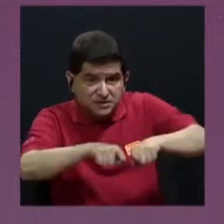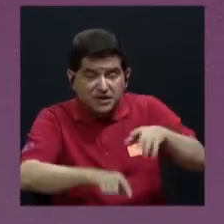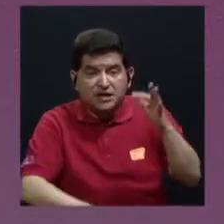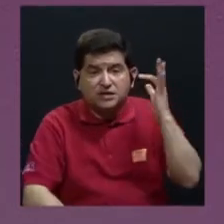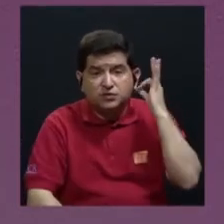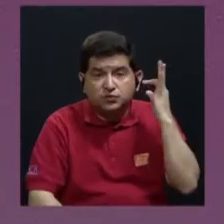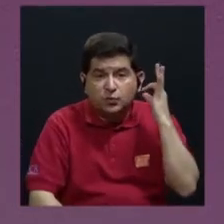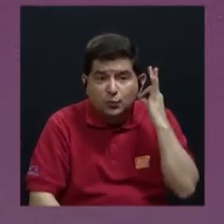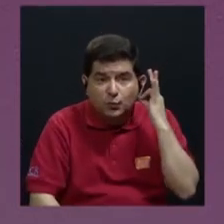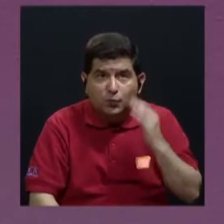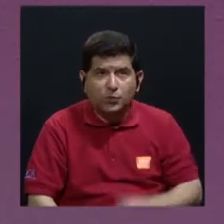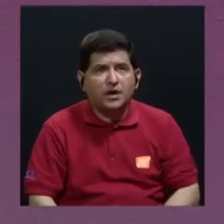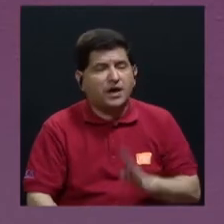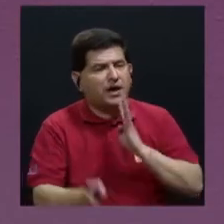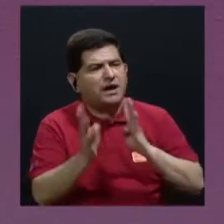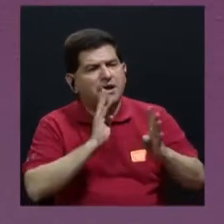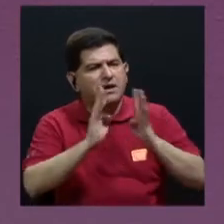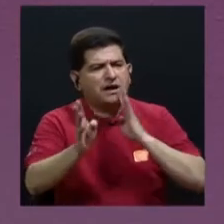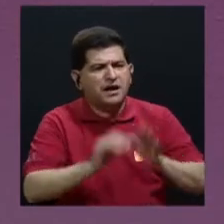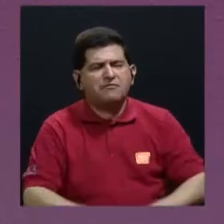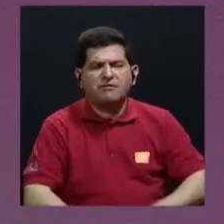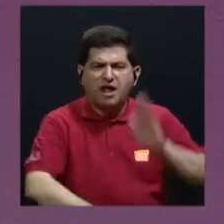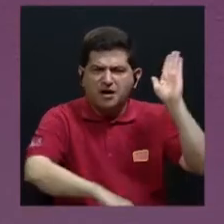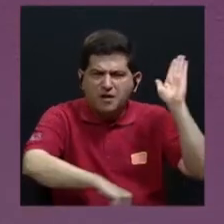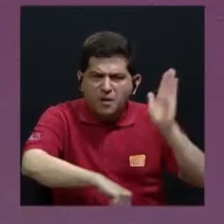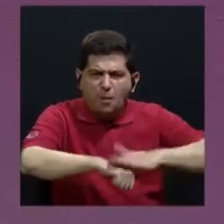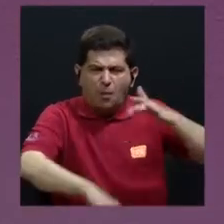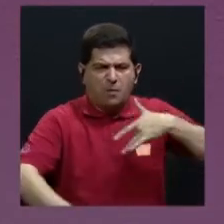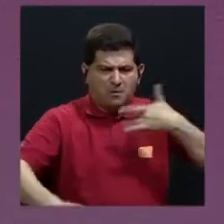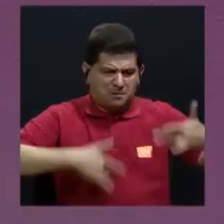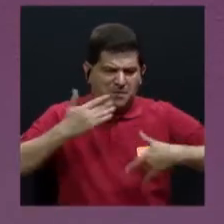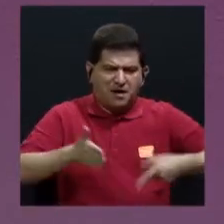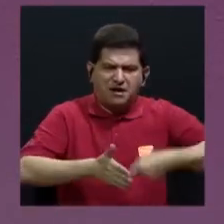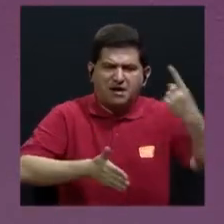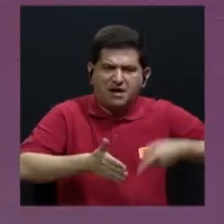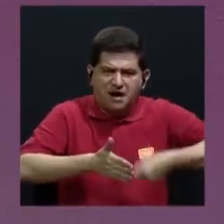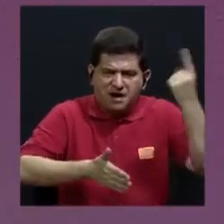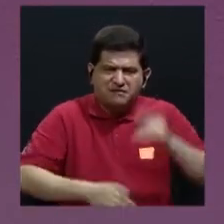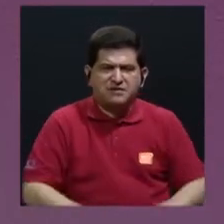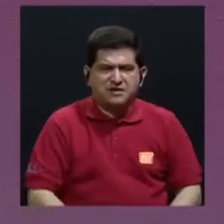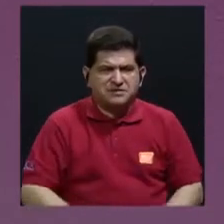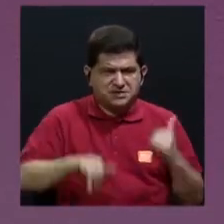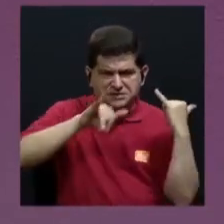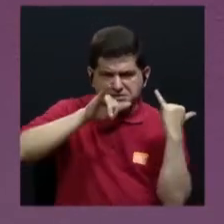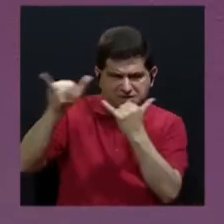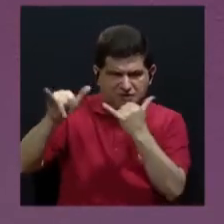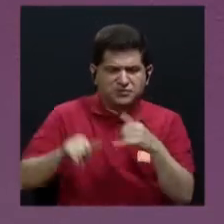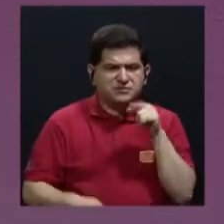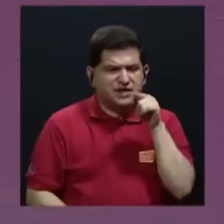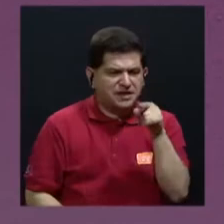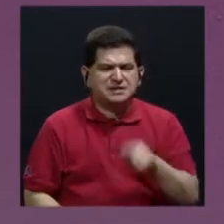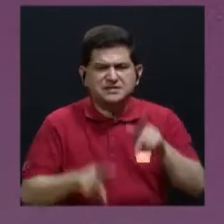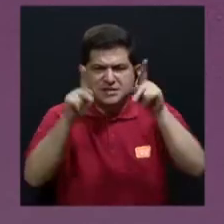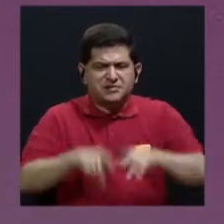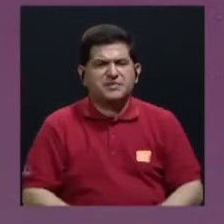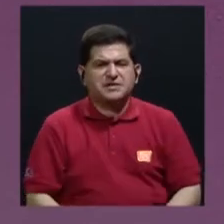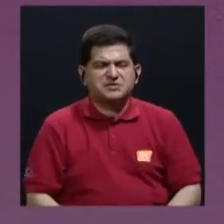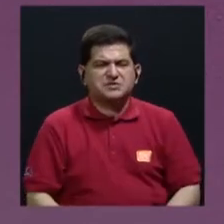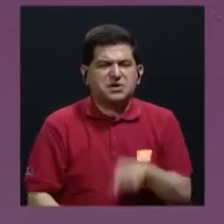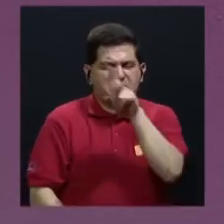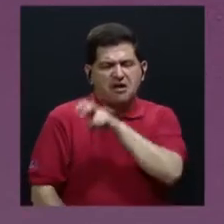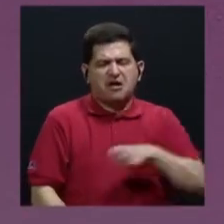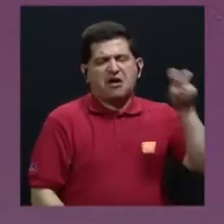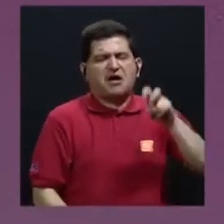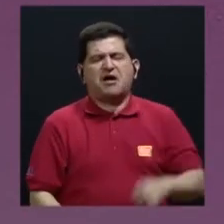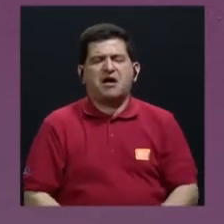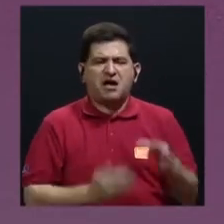mujeres hablaban de la culpa que sentían en algún momento porque se les acusaba de haber sido infieles, ¿verdad? A sus esposos,